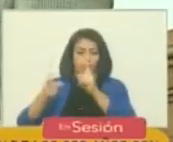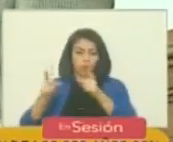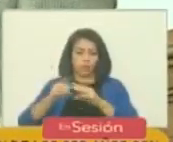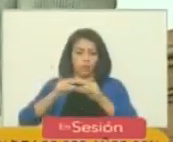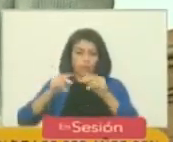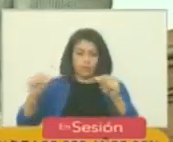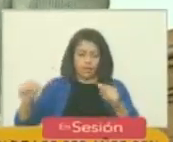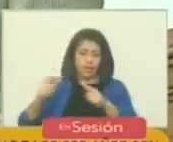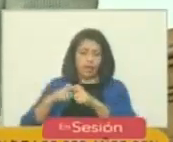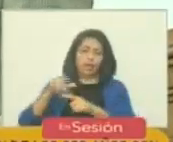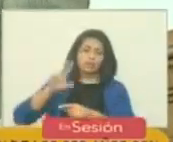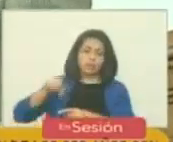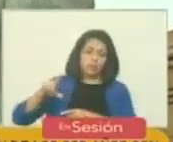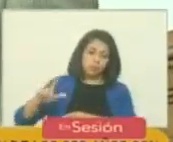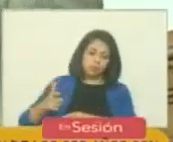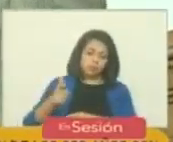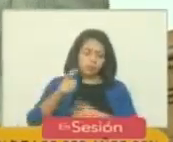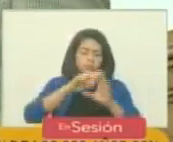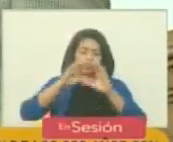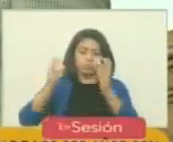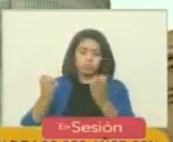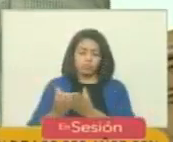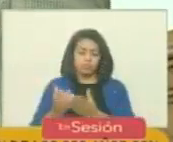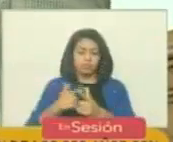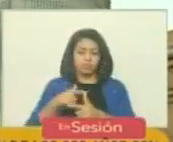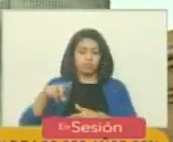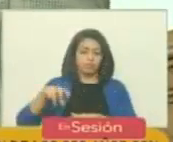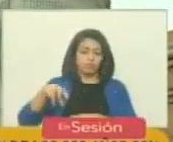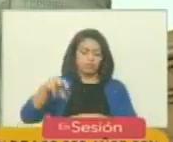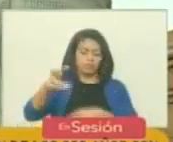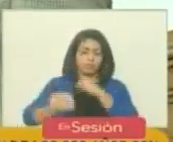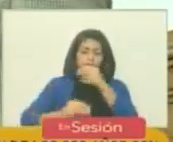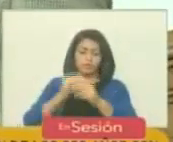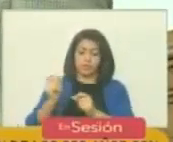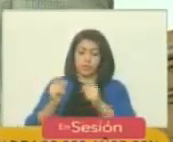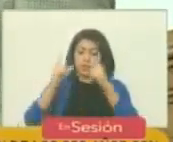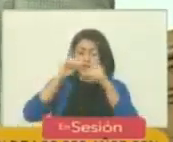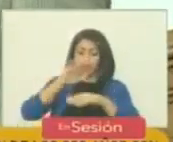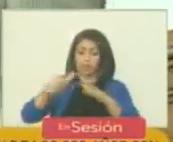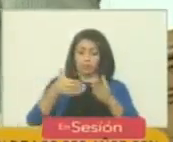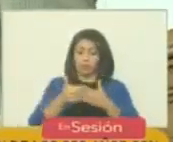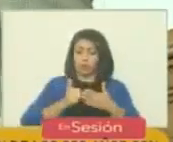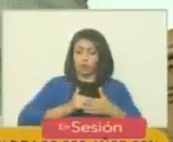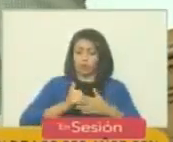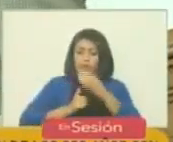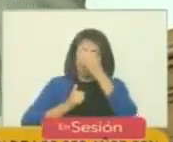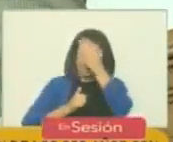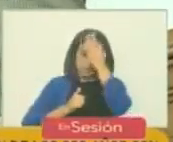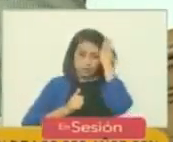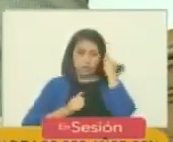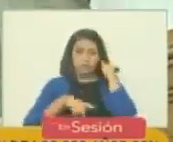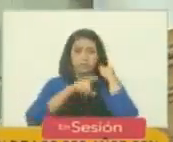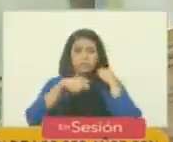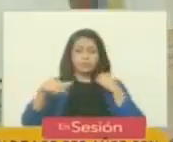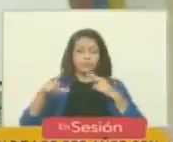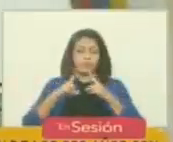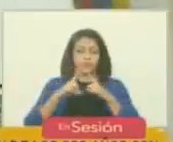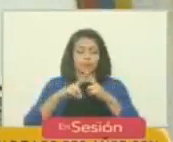tierras más inhóspitas del mundo. Una hazaña que sigue asombrando a cualquiera que la conozca.